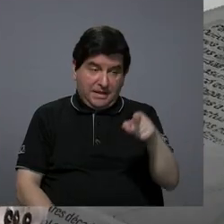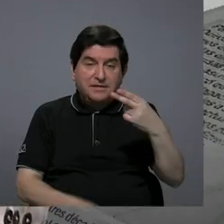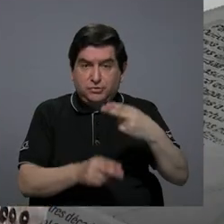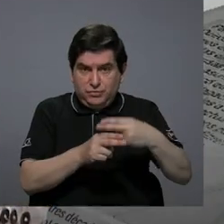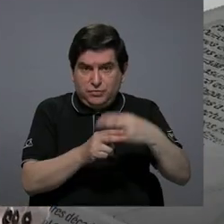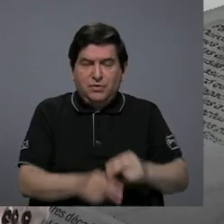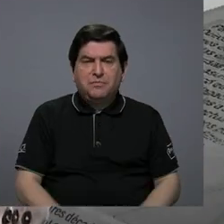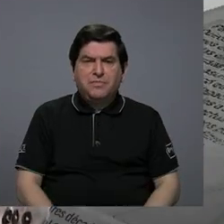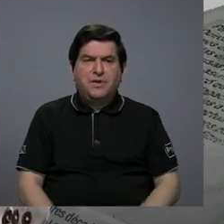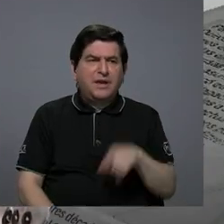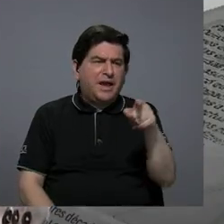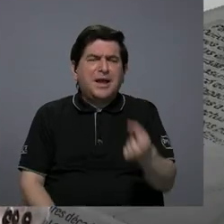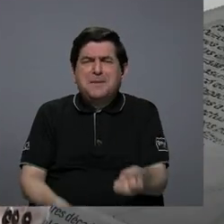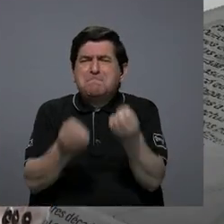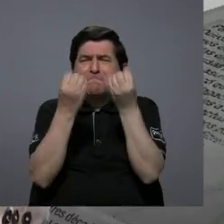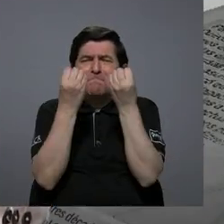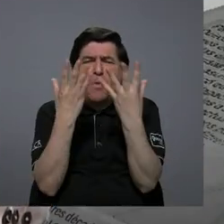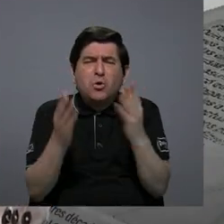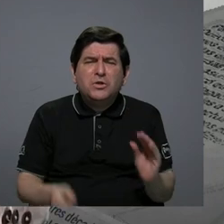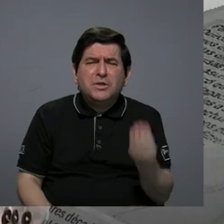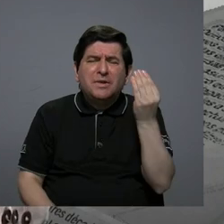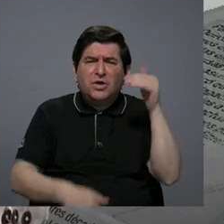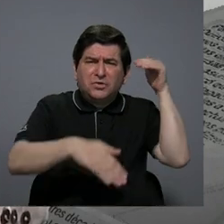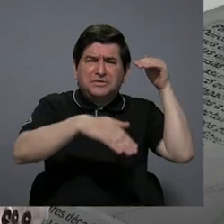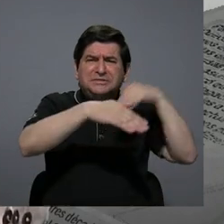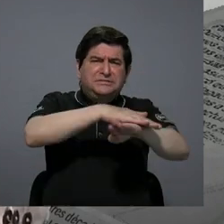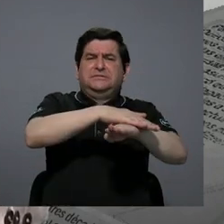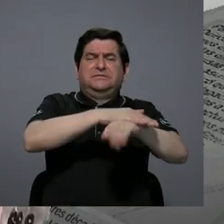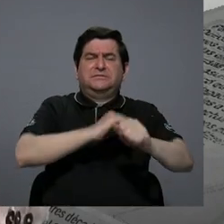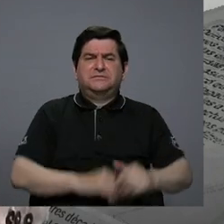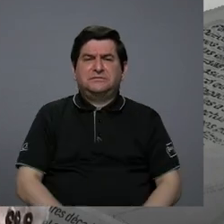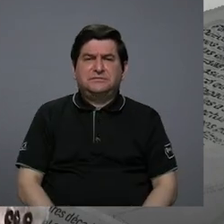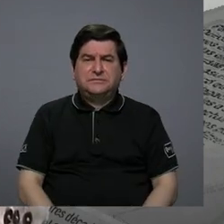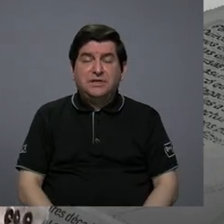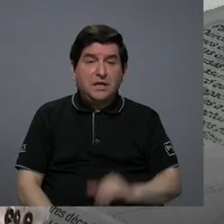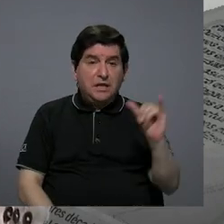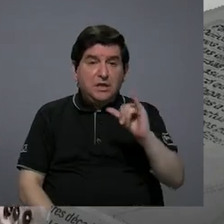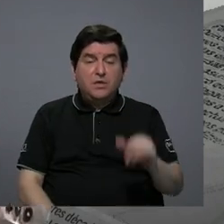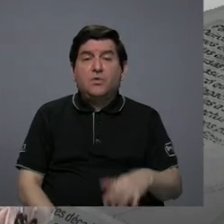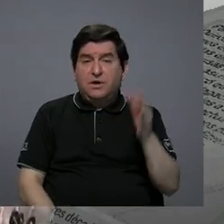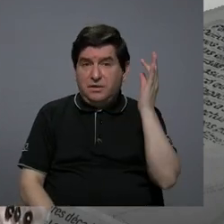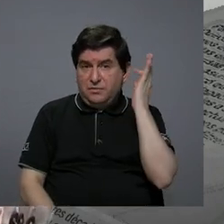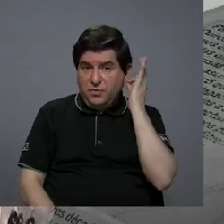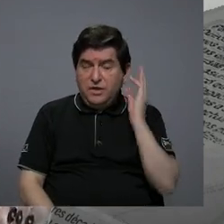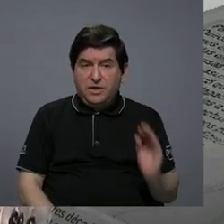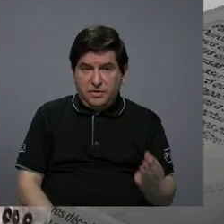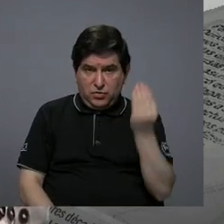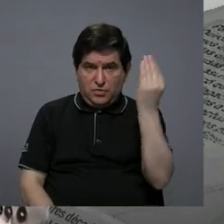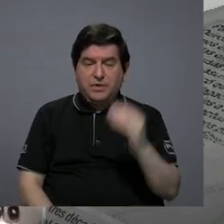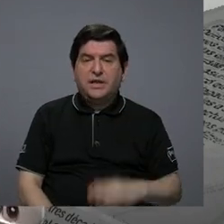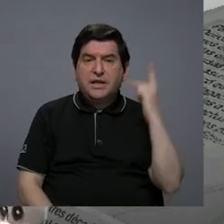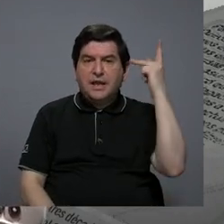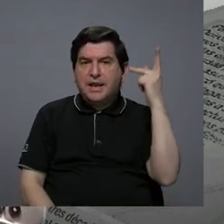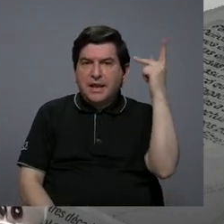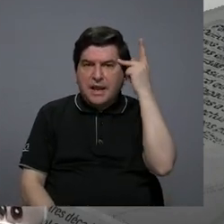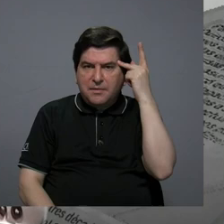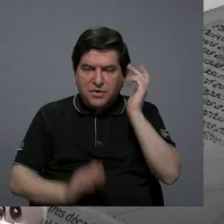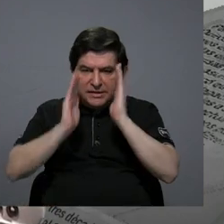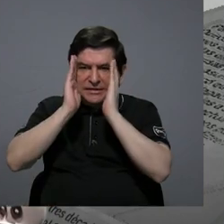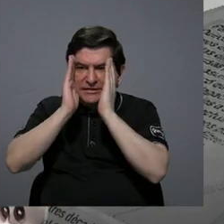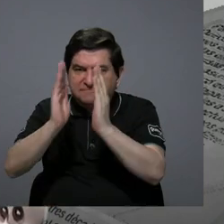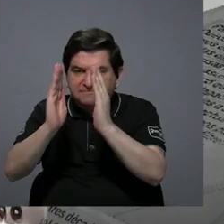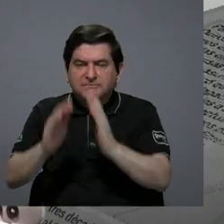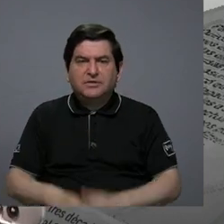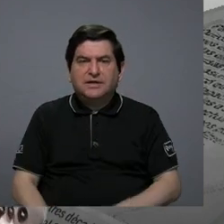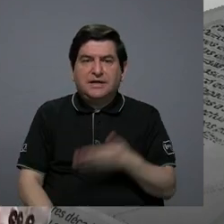Entran cualquier cantidad de muchachos y de chicas porque cada vez más la política va dirigida